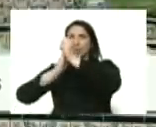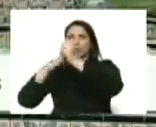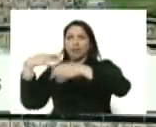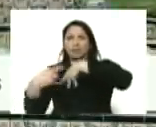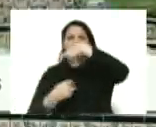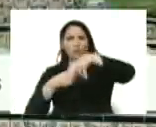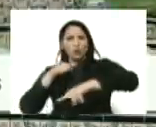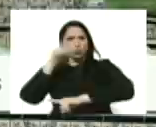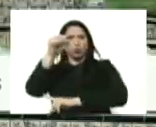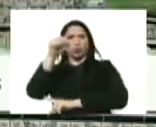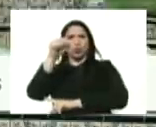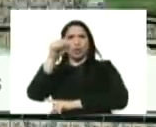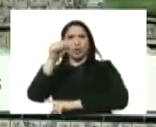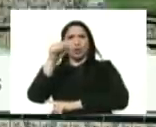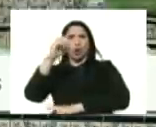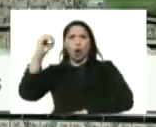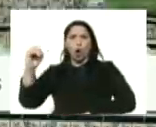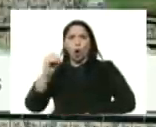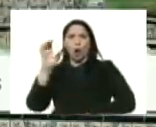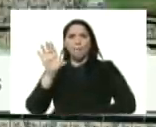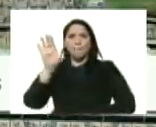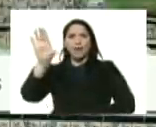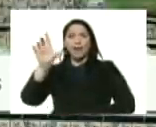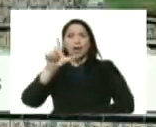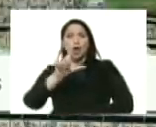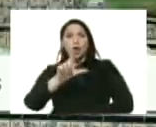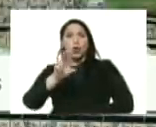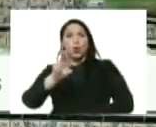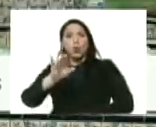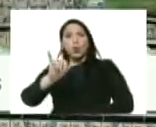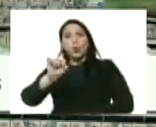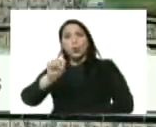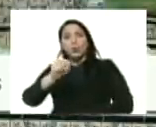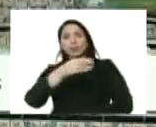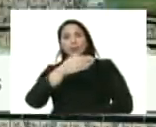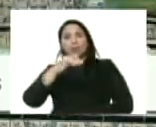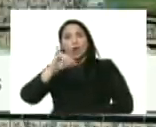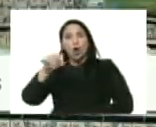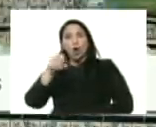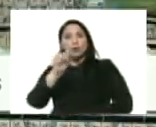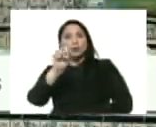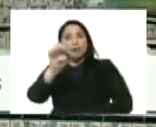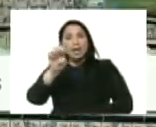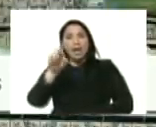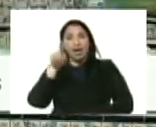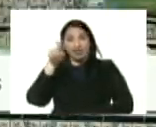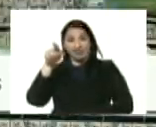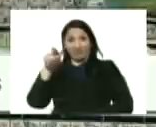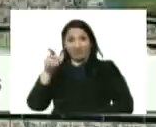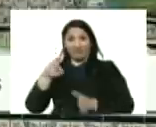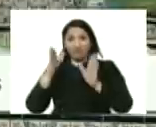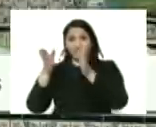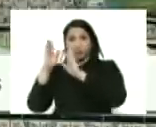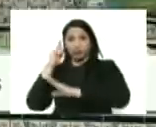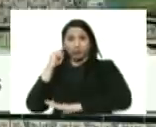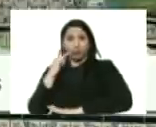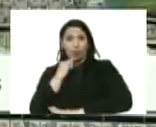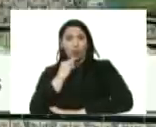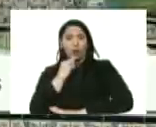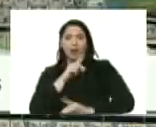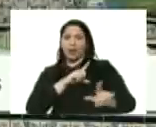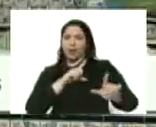revolucionario del oriente del país, Luis José Marcano. Allá está en el urbanismo Simón Bolívar,